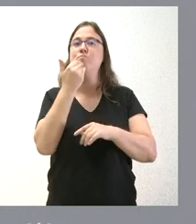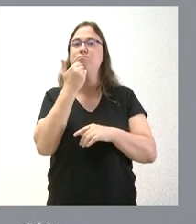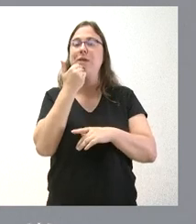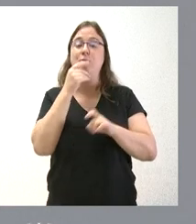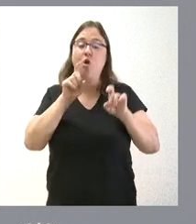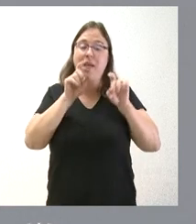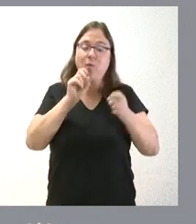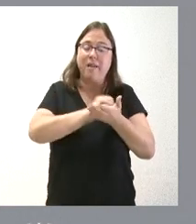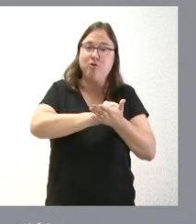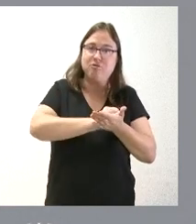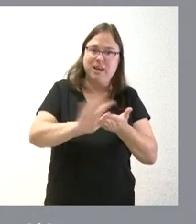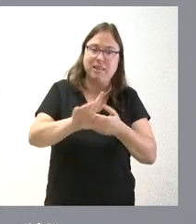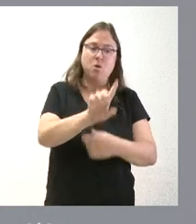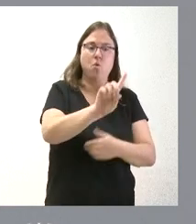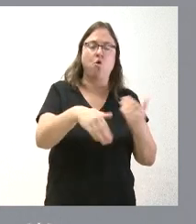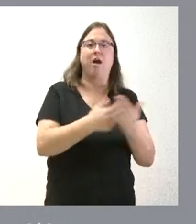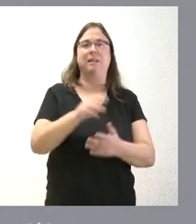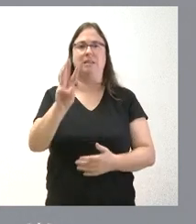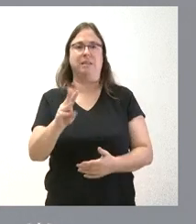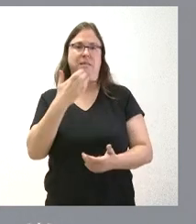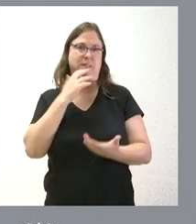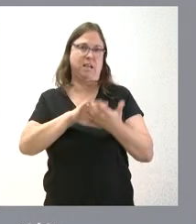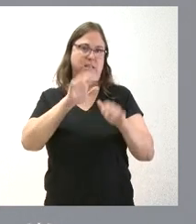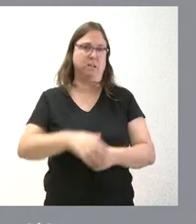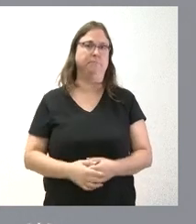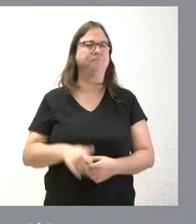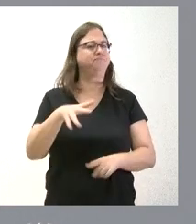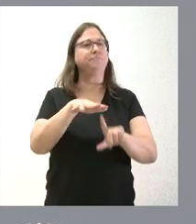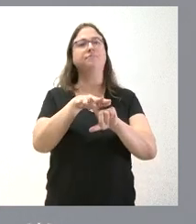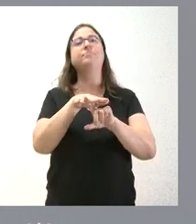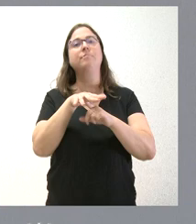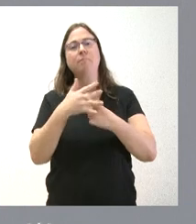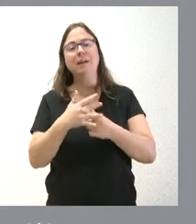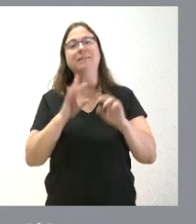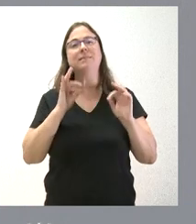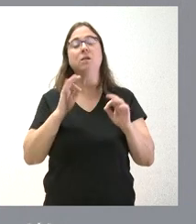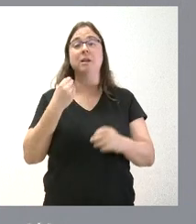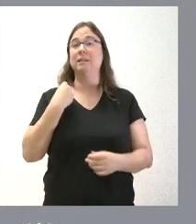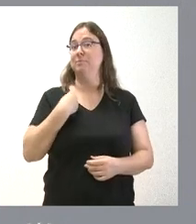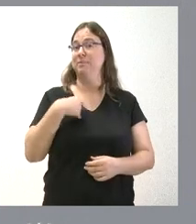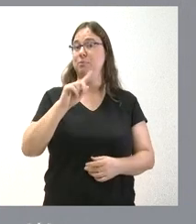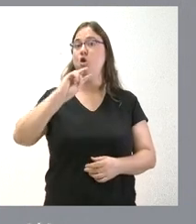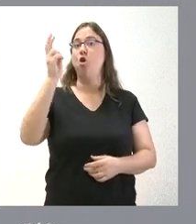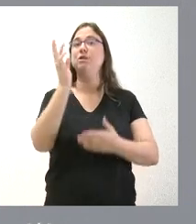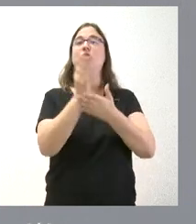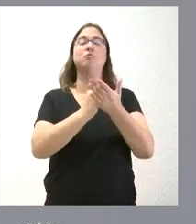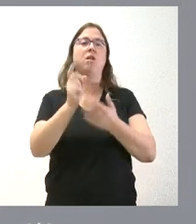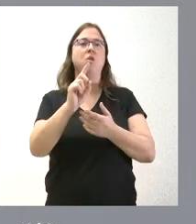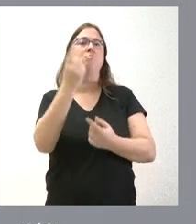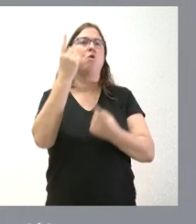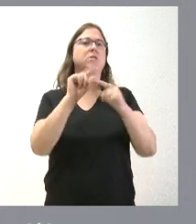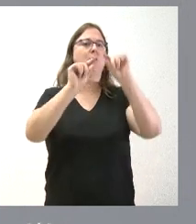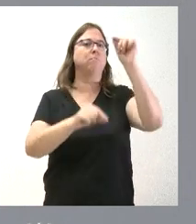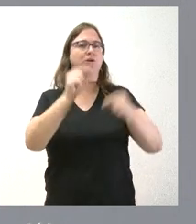educación gratuita de uno a tres años, como tenemos en Castilla y León. Es un poco la situación en la que estamos, que no es la misma que otras comunidades autónomas, que quizá tengan un